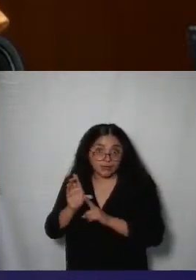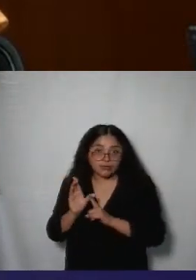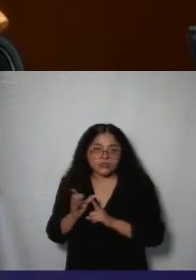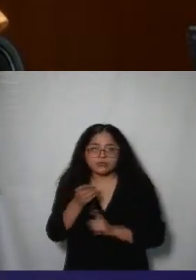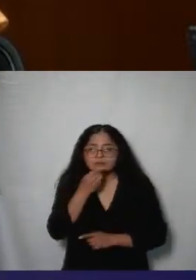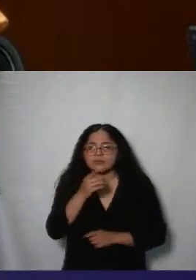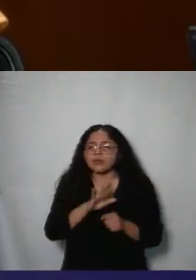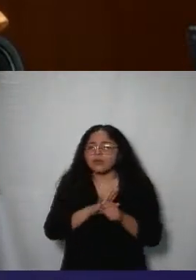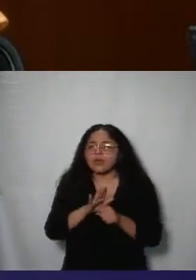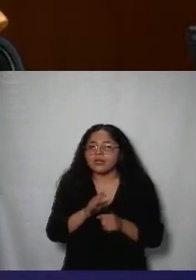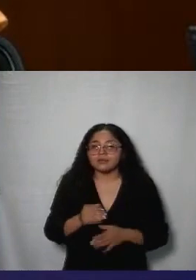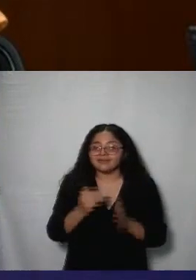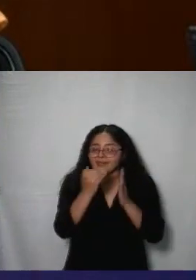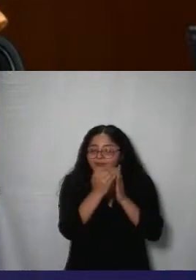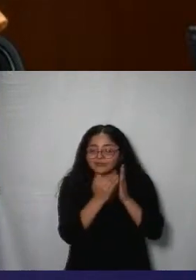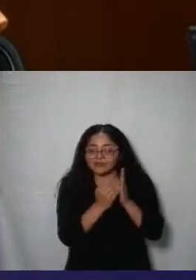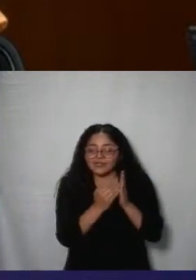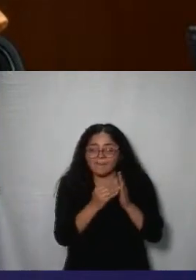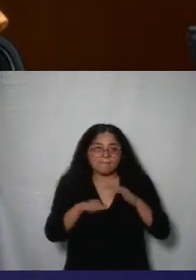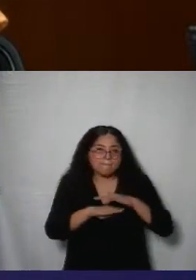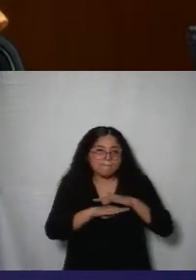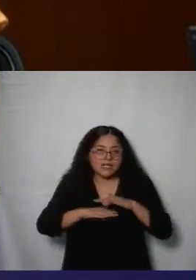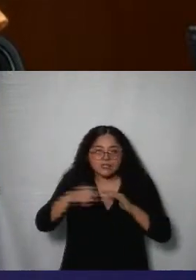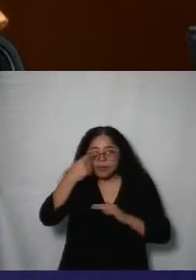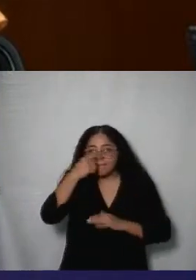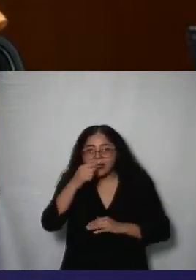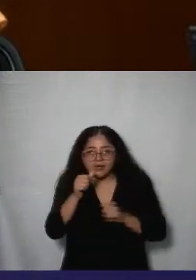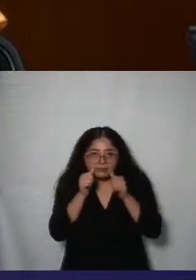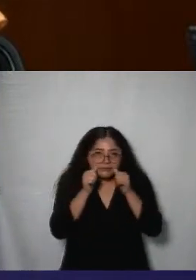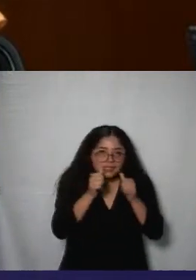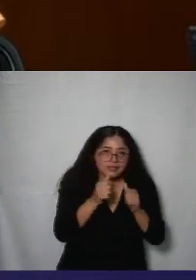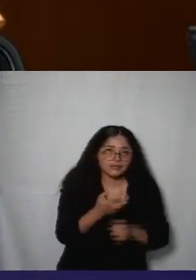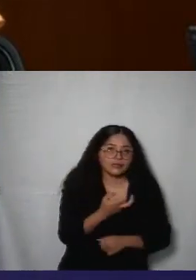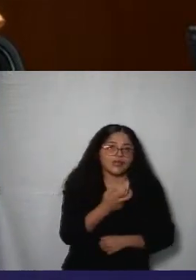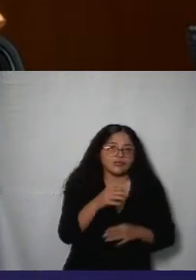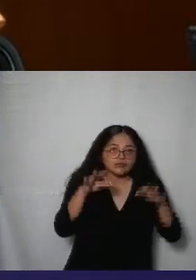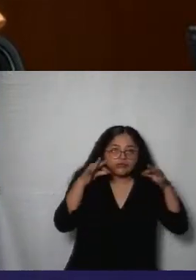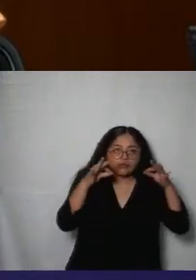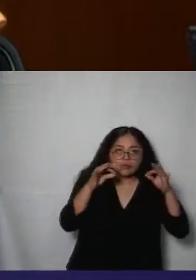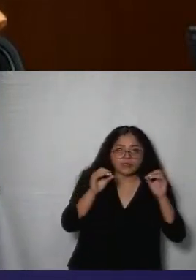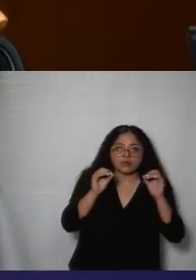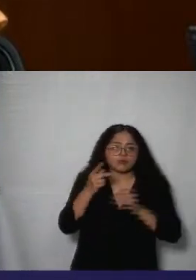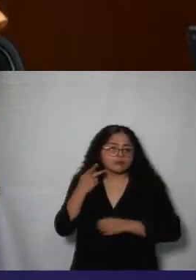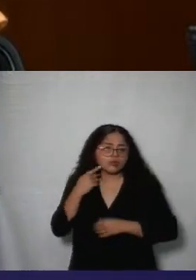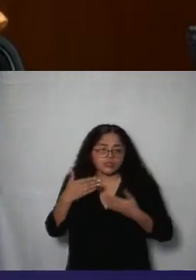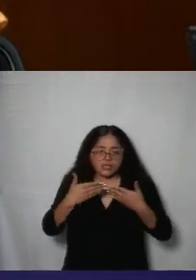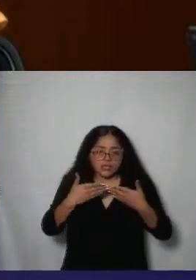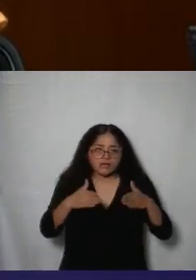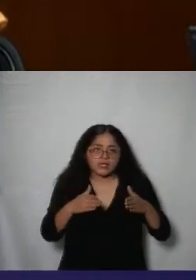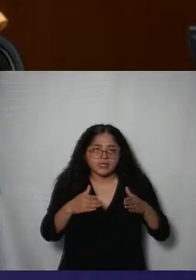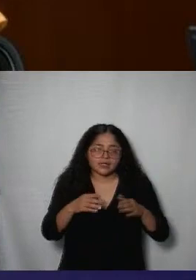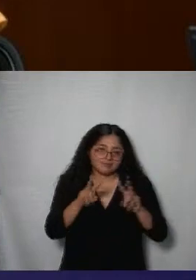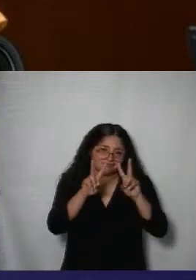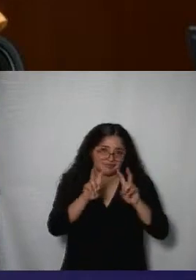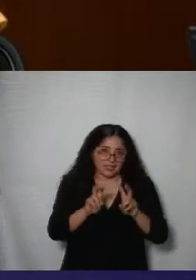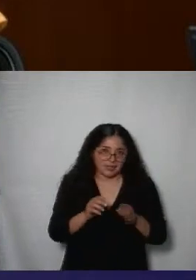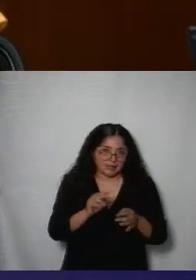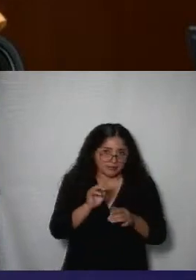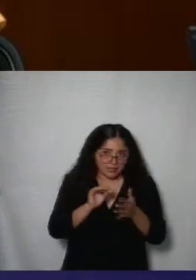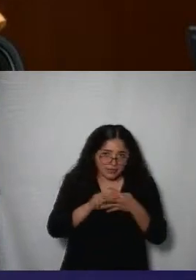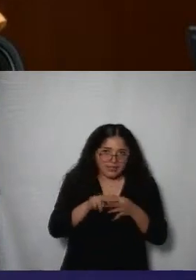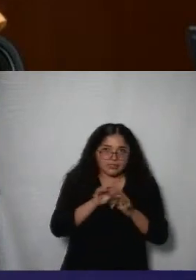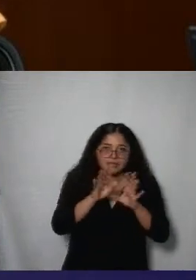estableció criterios mínimos que debemos observar para diseñar y documentar políticas públicas en la materia